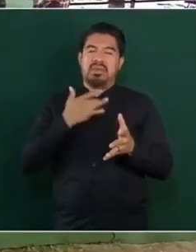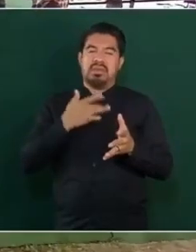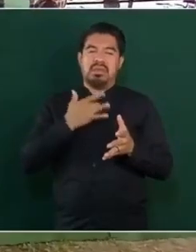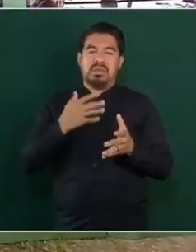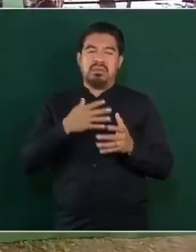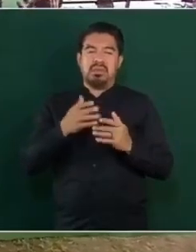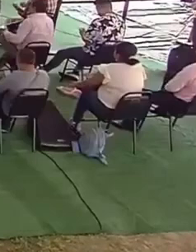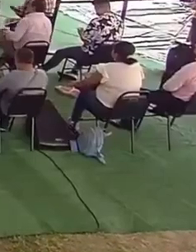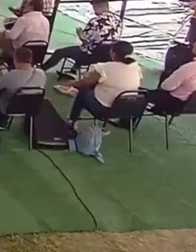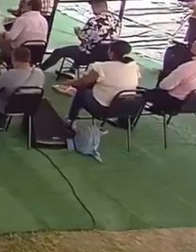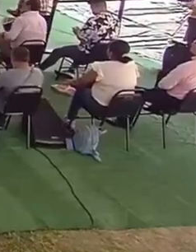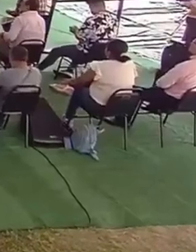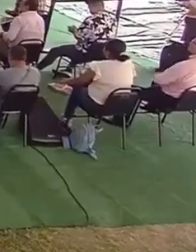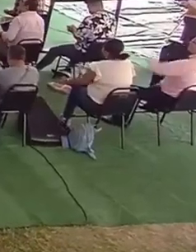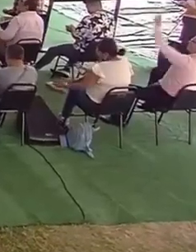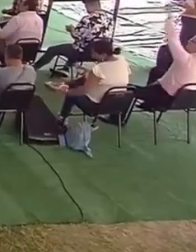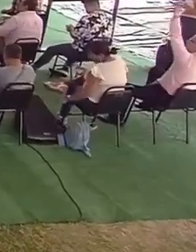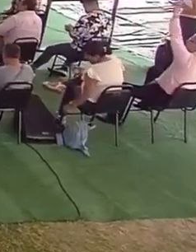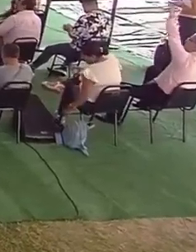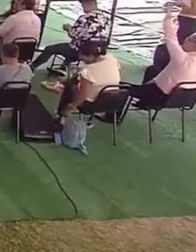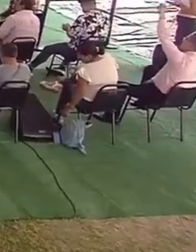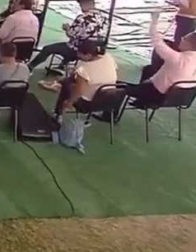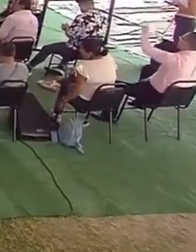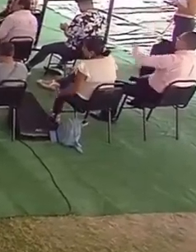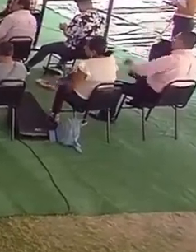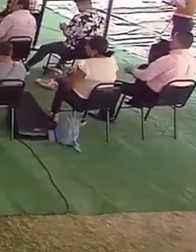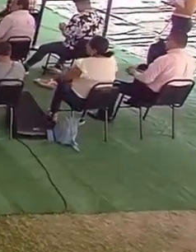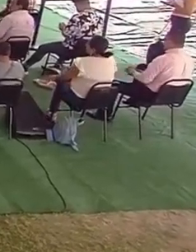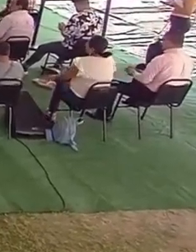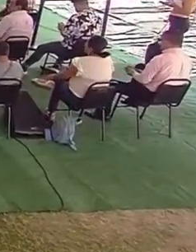conservador, pero